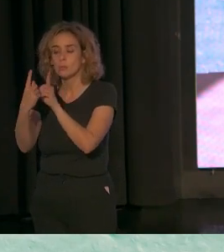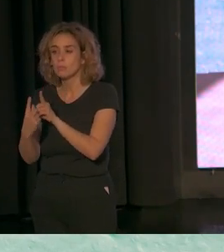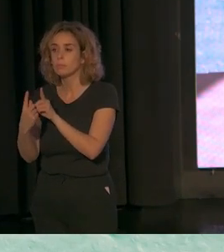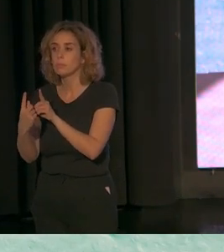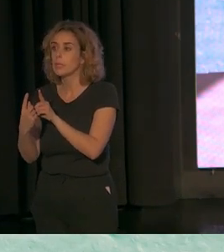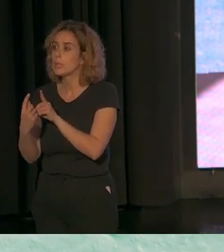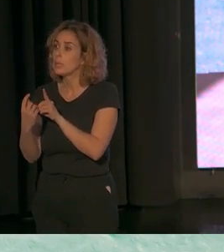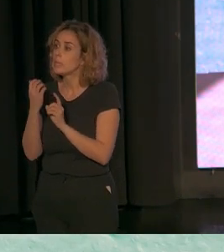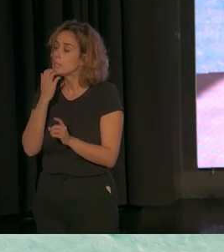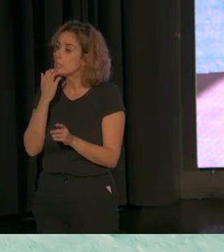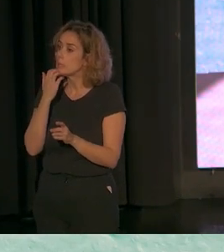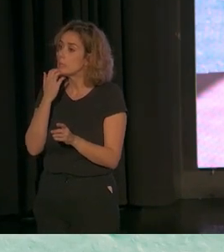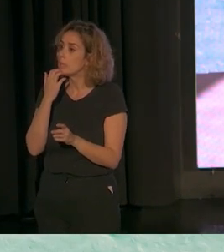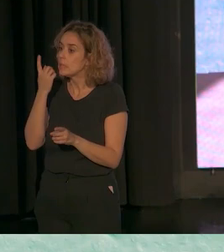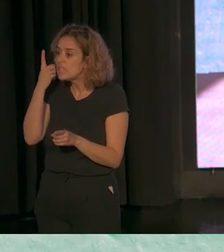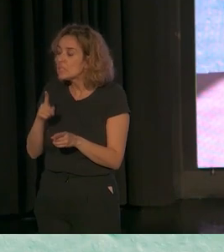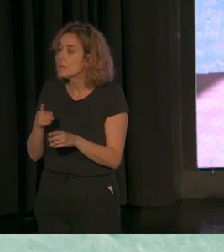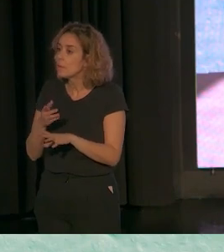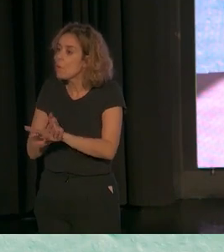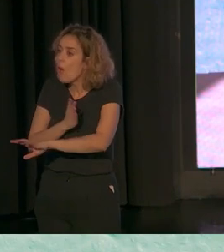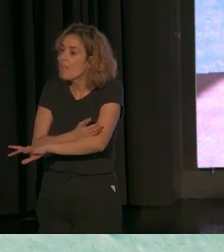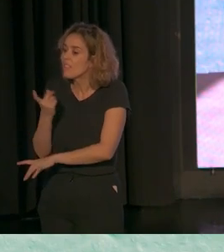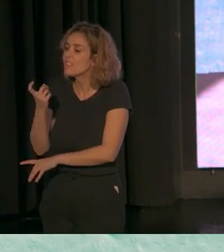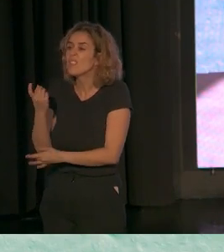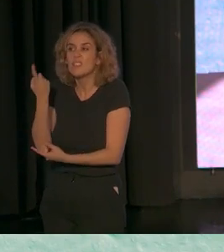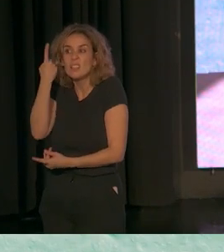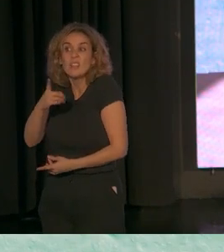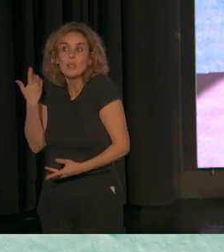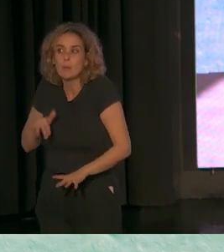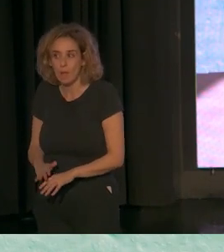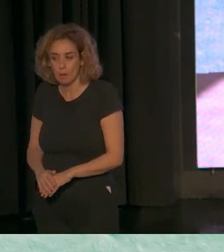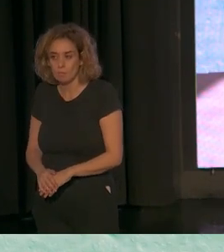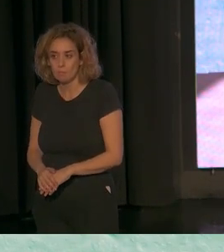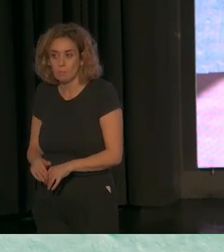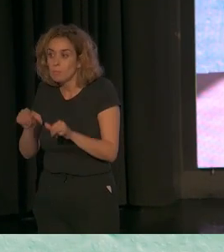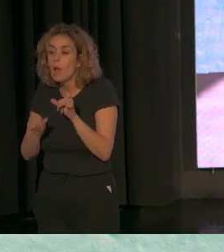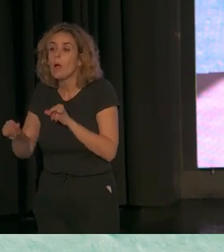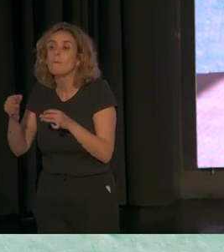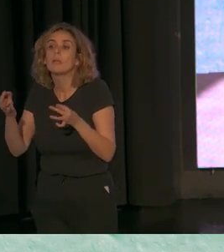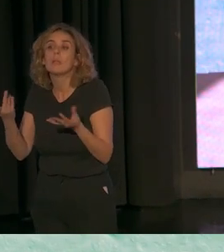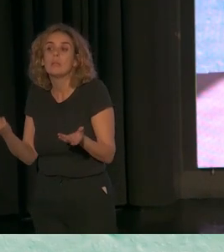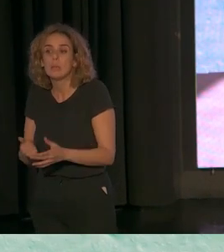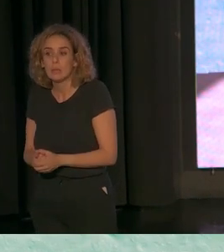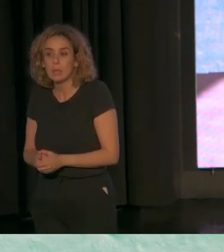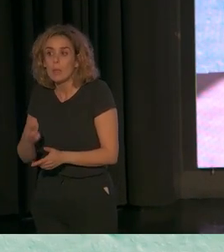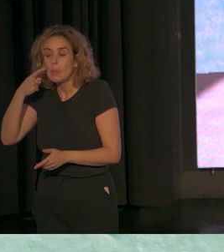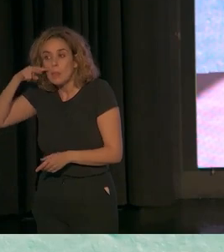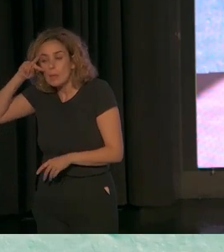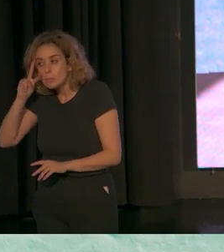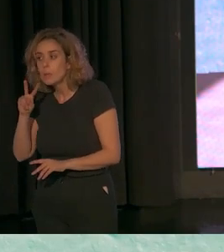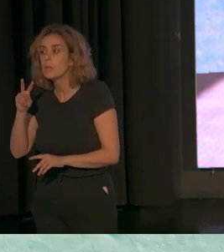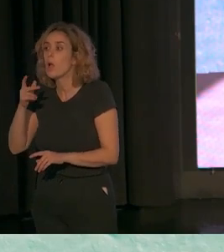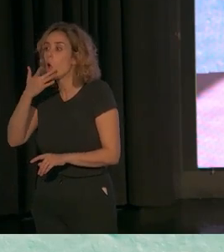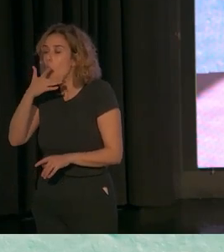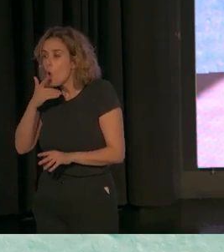supiera, sabiendo de antemano lo que necesitan. ¿A partir de qué? Probablemente también de su experiencia, pero también de